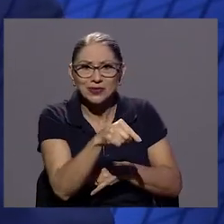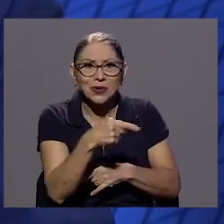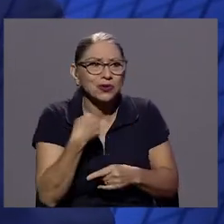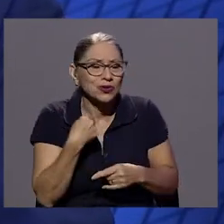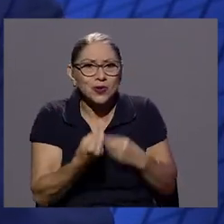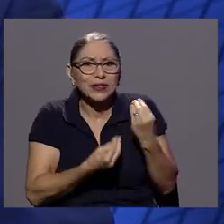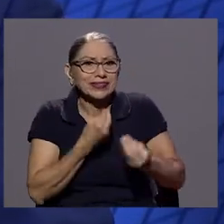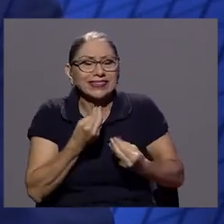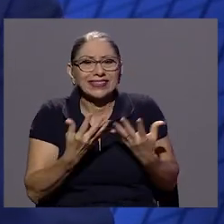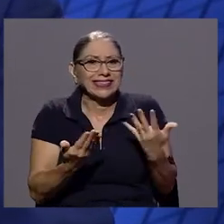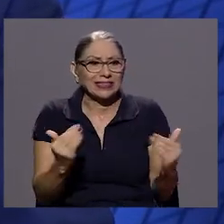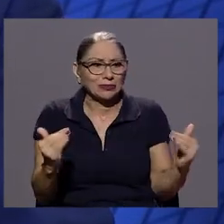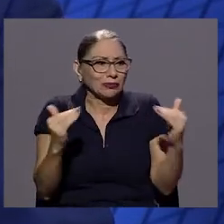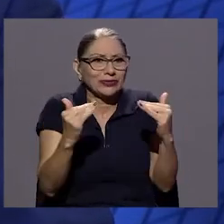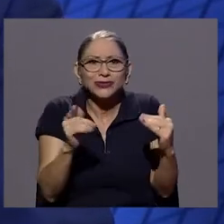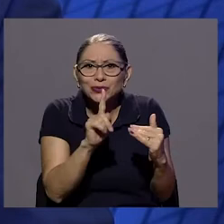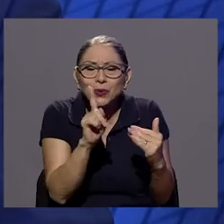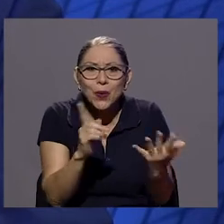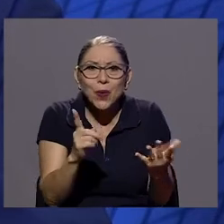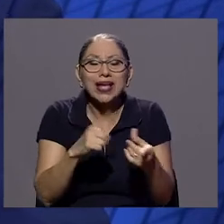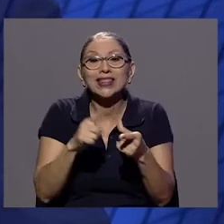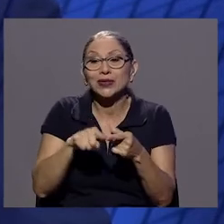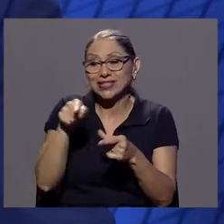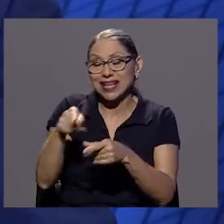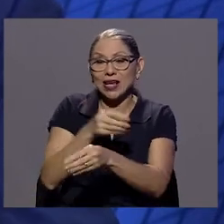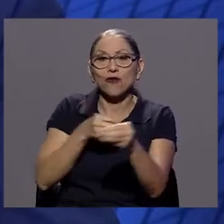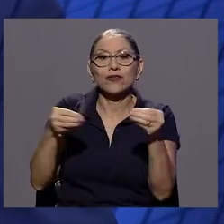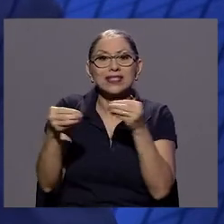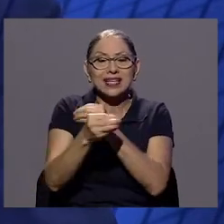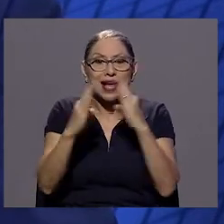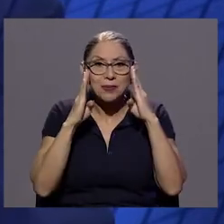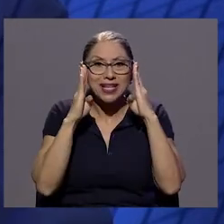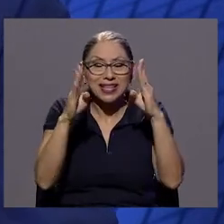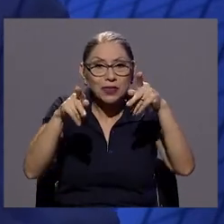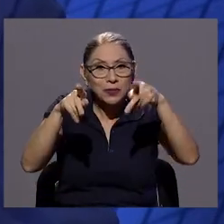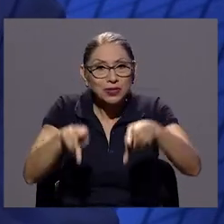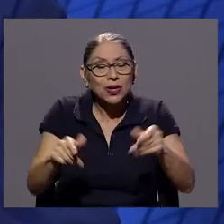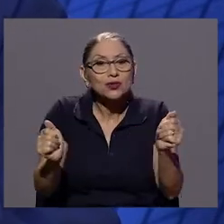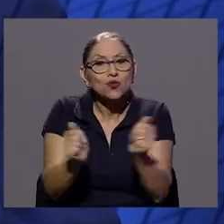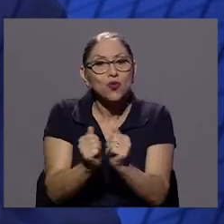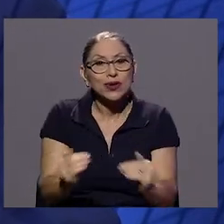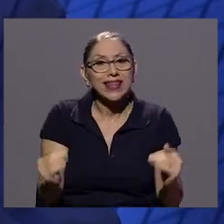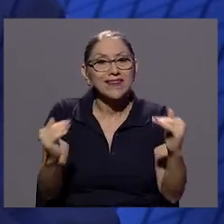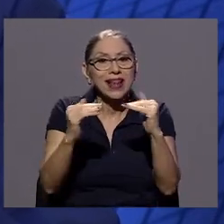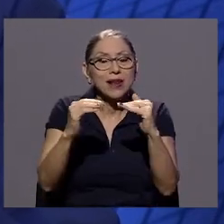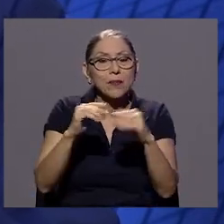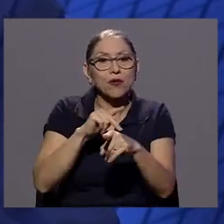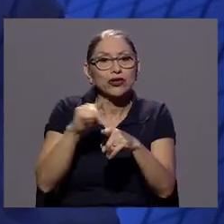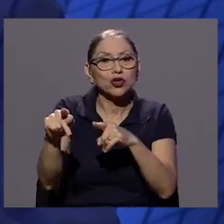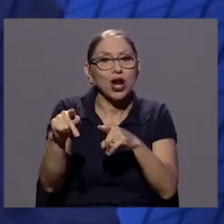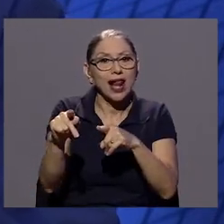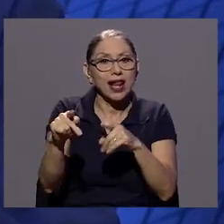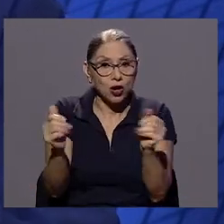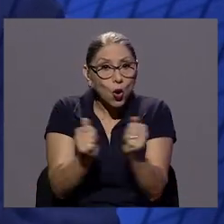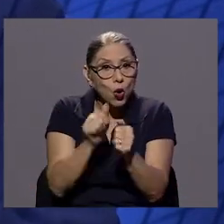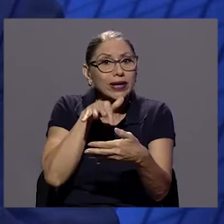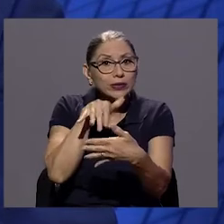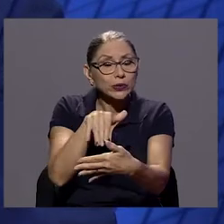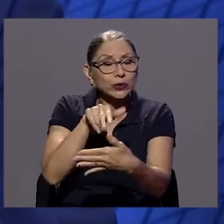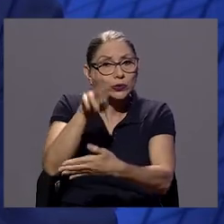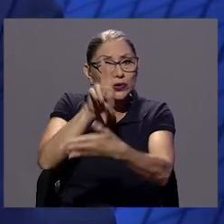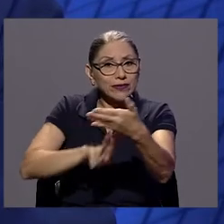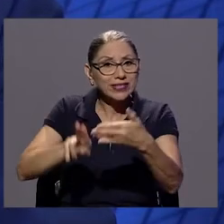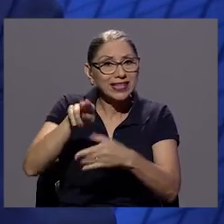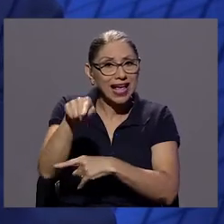oficina son personas con nivel profesional, con un grado universitario, y que el